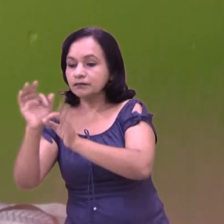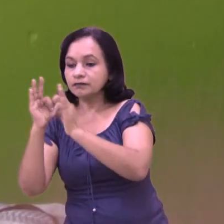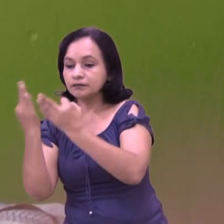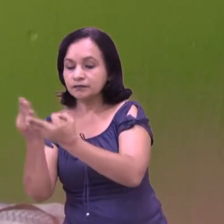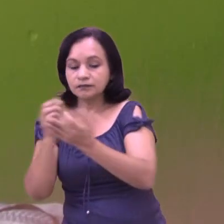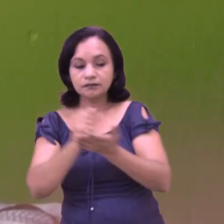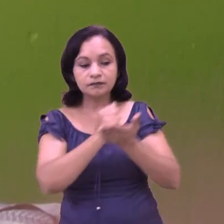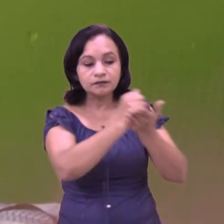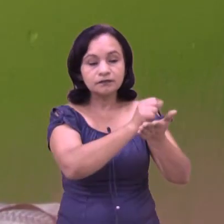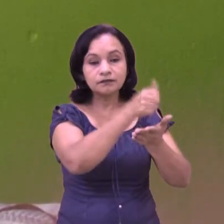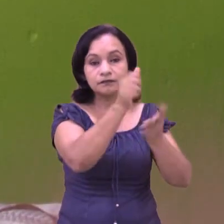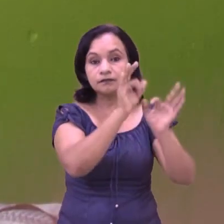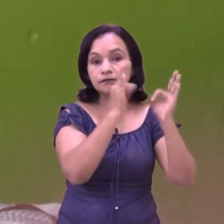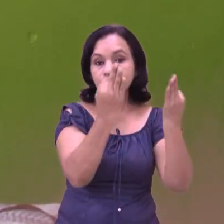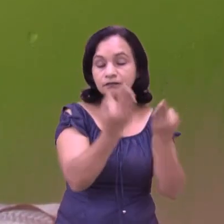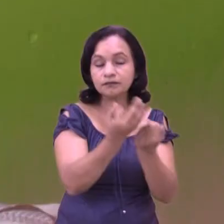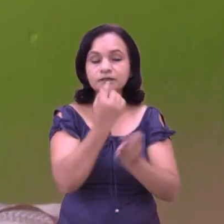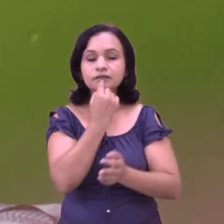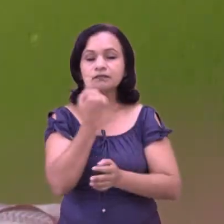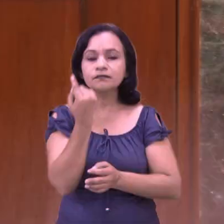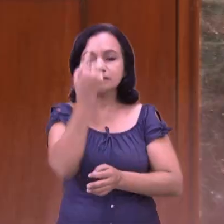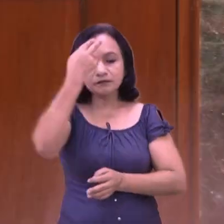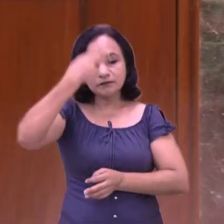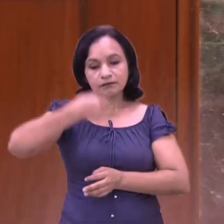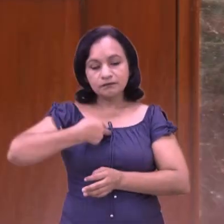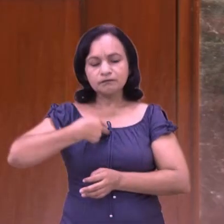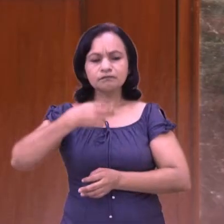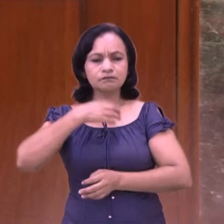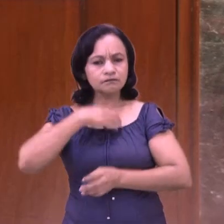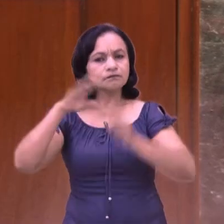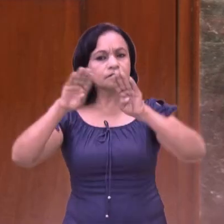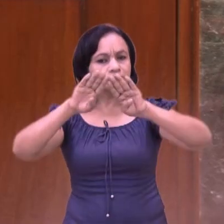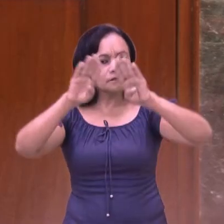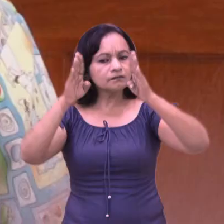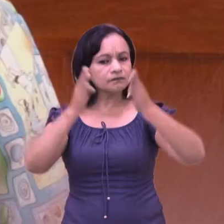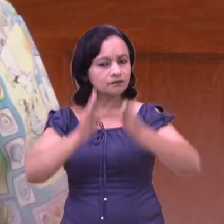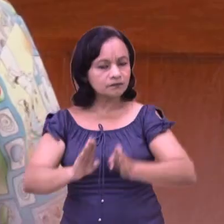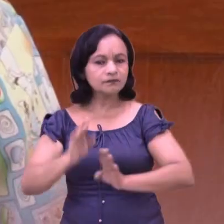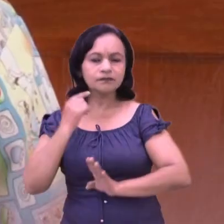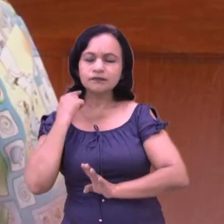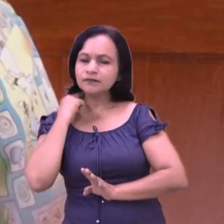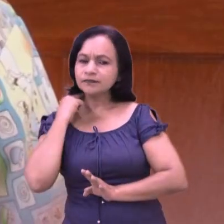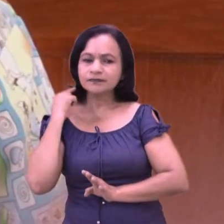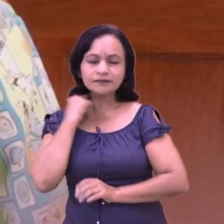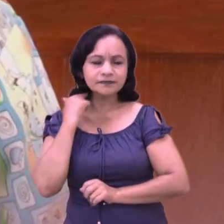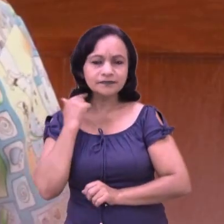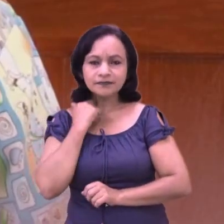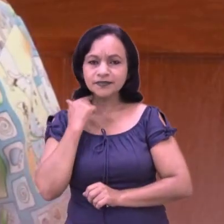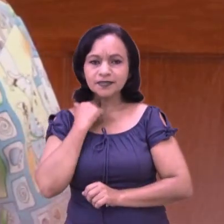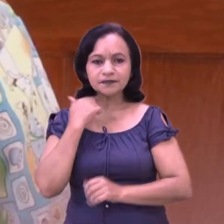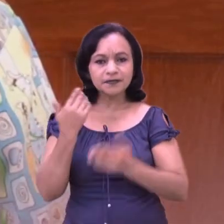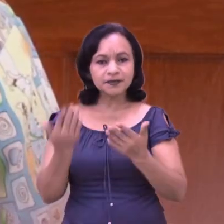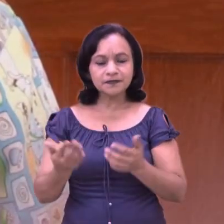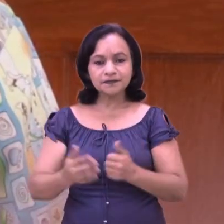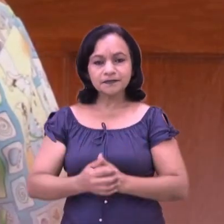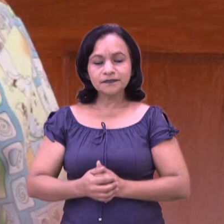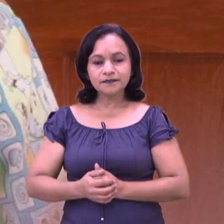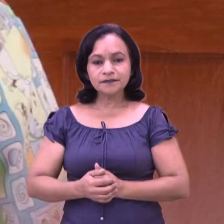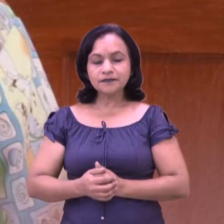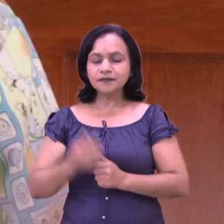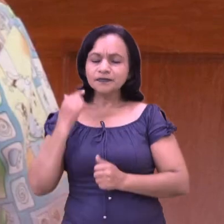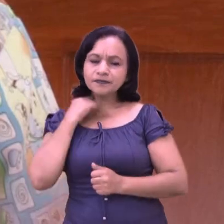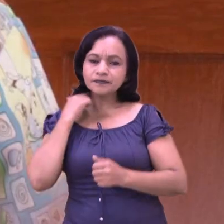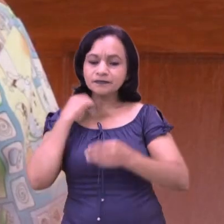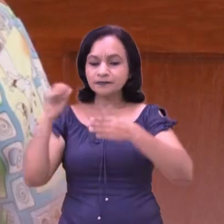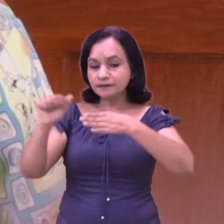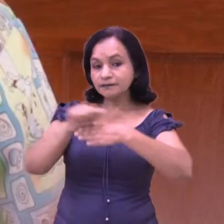quienes más lo protagonizan somos nosotros. Siempre que hay un ejercicio multiaminaza vas a ver más mujeres